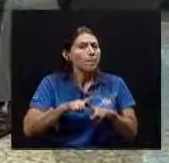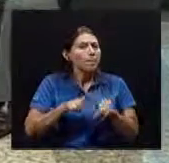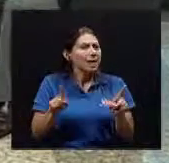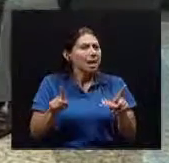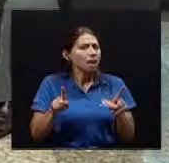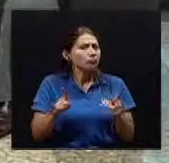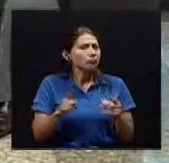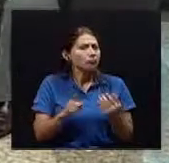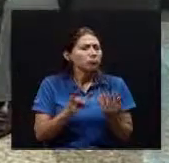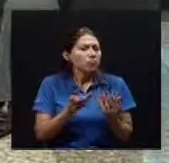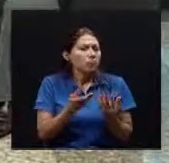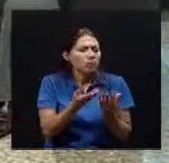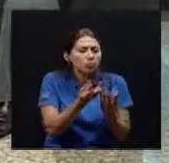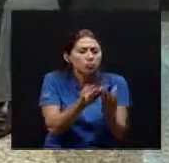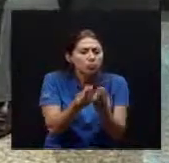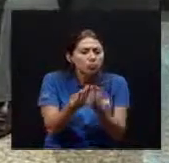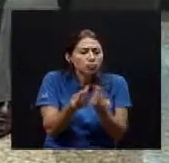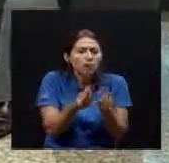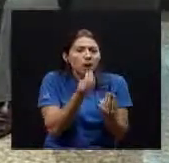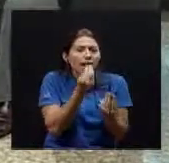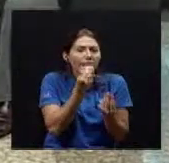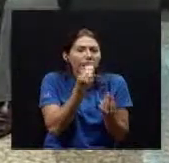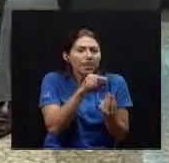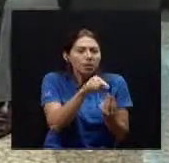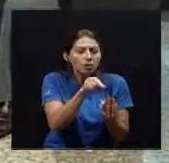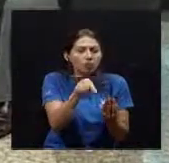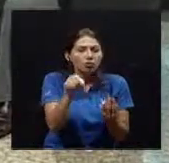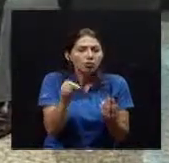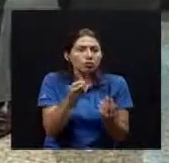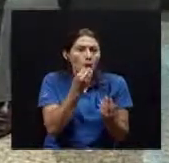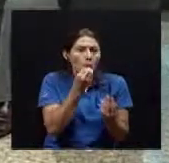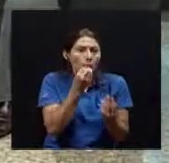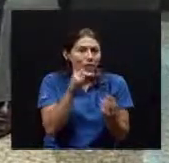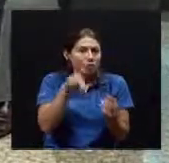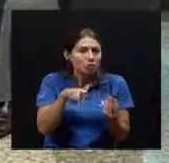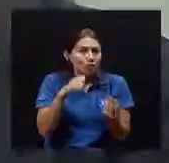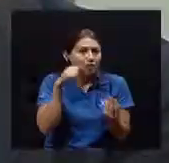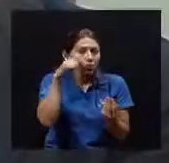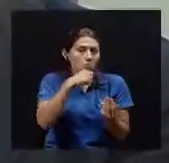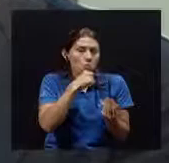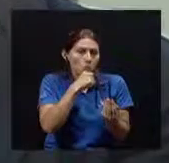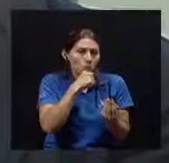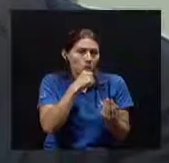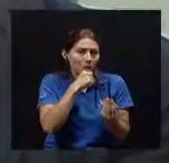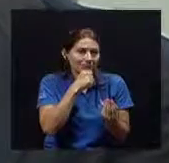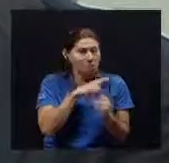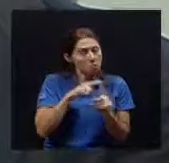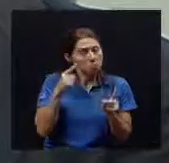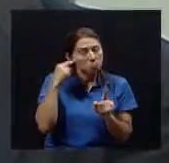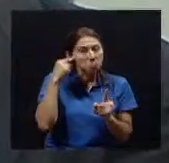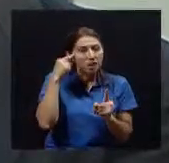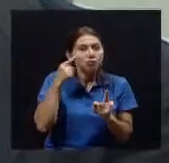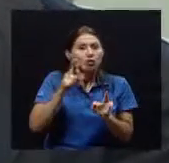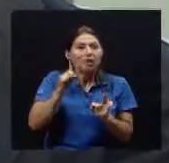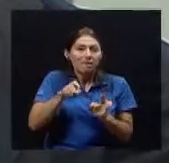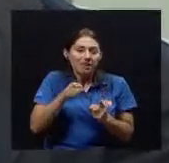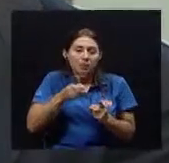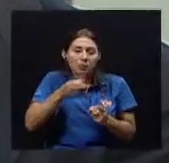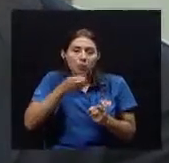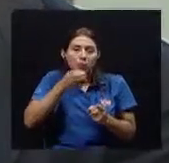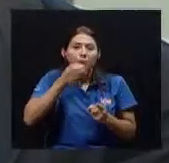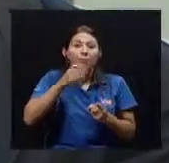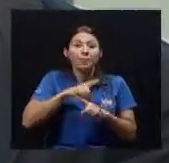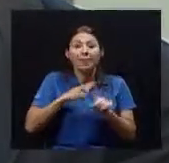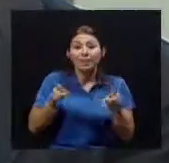dieta Que llevan Adultos mayores Bueno ya sean Asilos Que ya es un poco Más me imagino Líquida Pero también Bueno gente Que ya está En edad